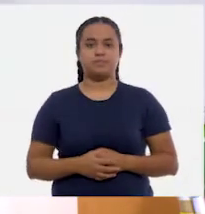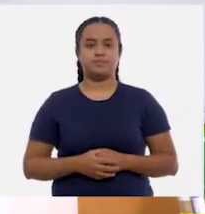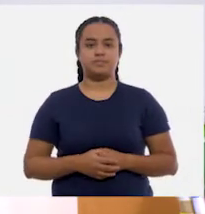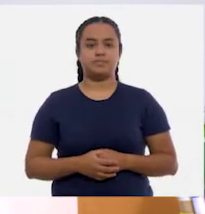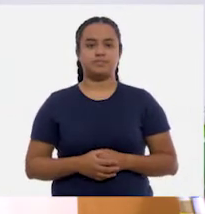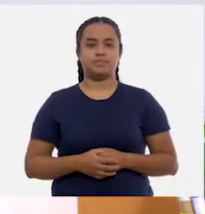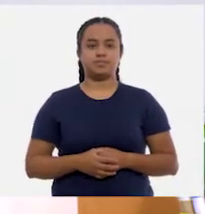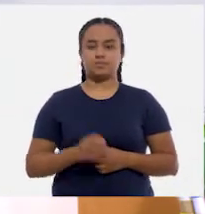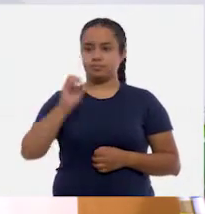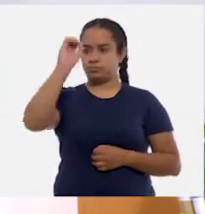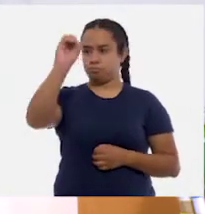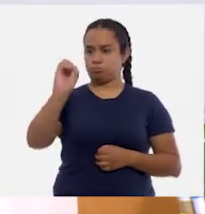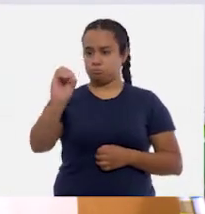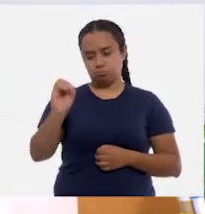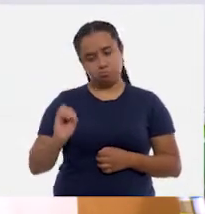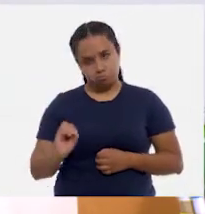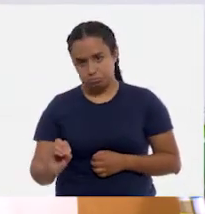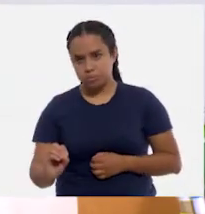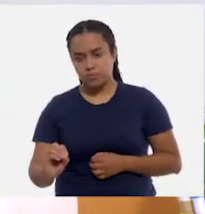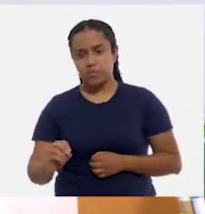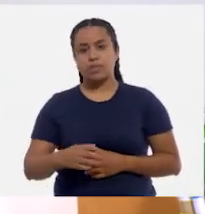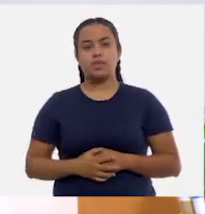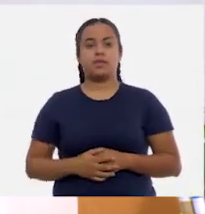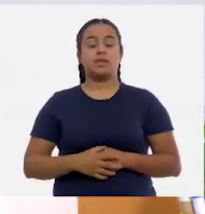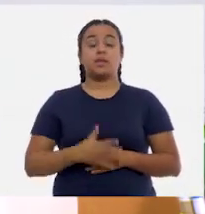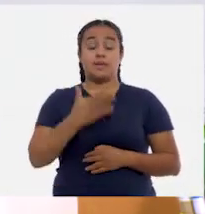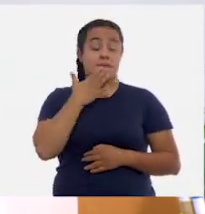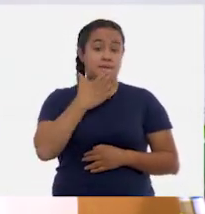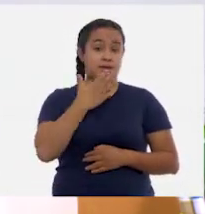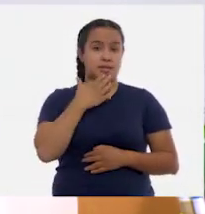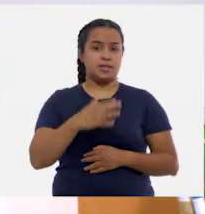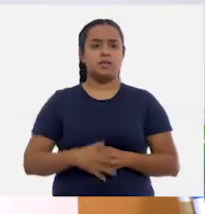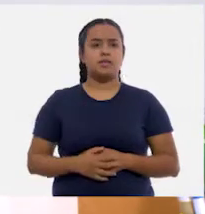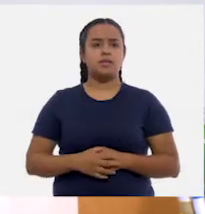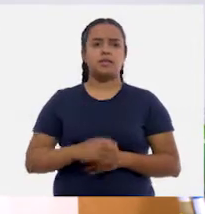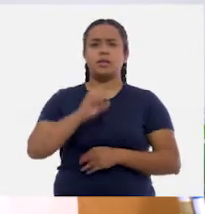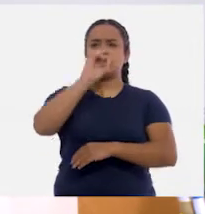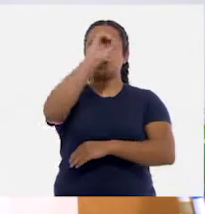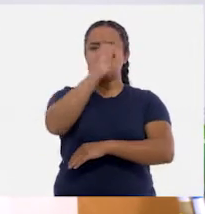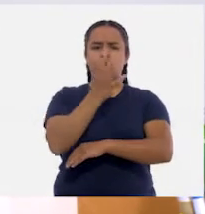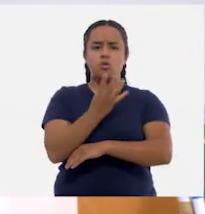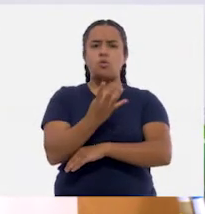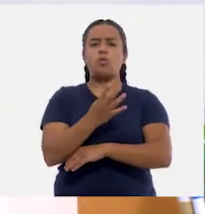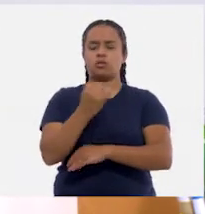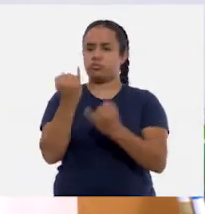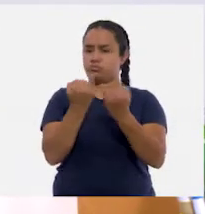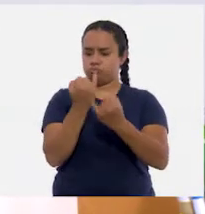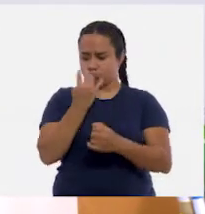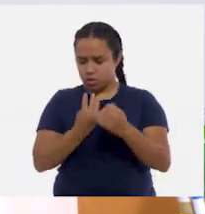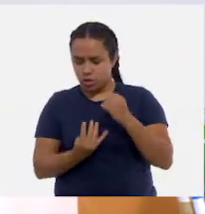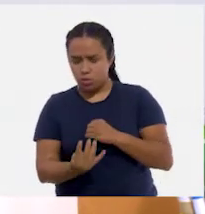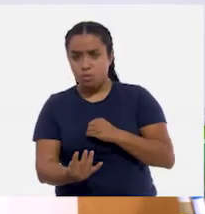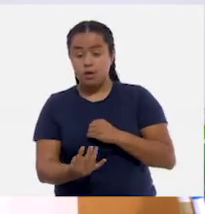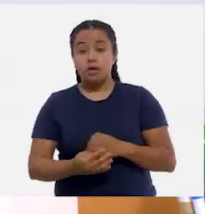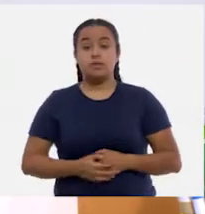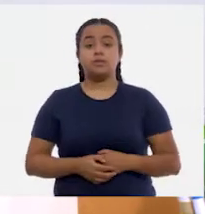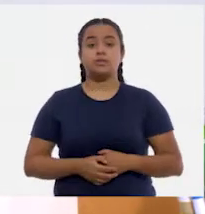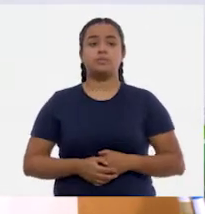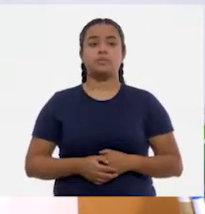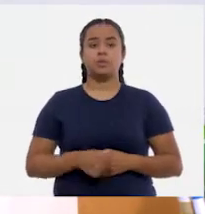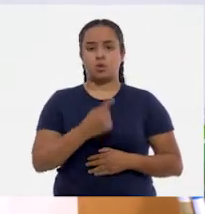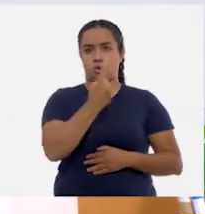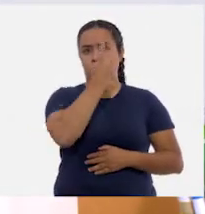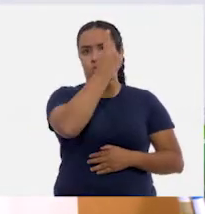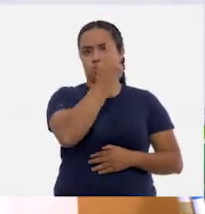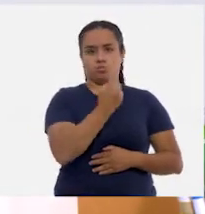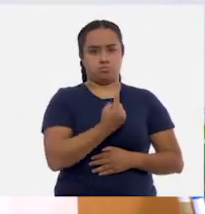a bajar el número cero, ¿verdad? Sí. Muy bien, Ale. ¿Qué hago con este cuatro? El cuatro también se pone. Muy bien. ¿Y? Y